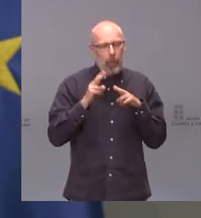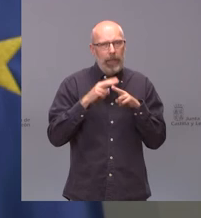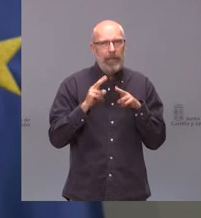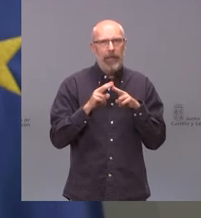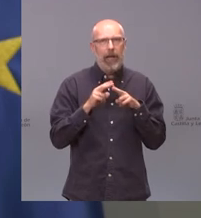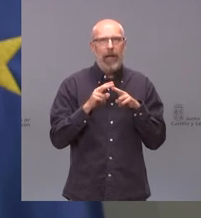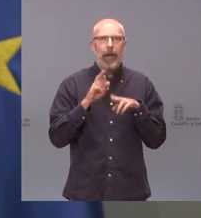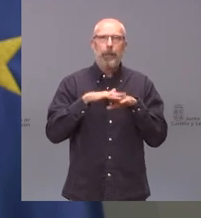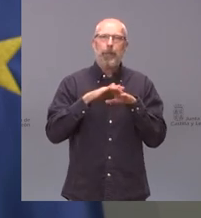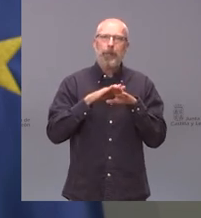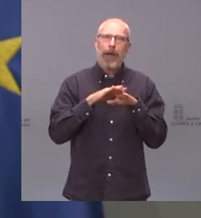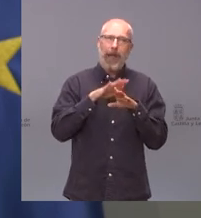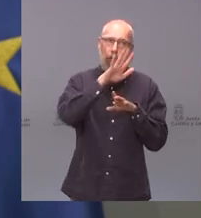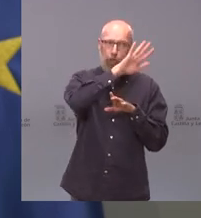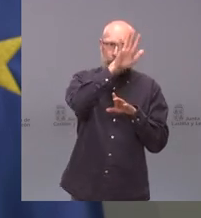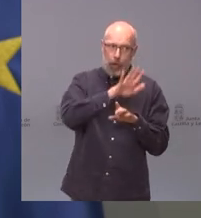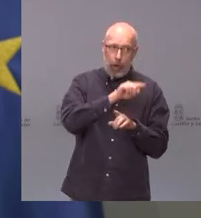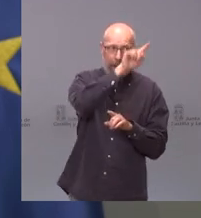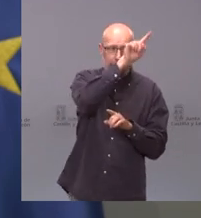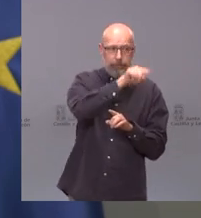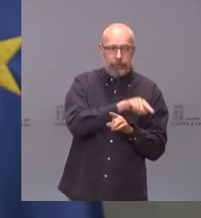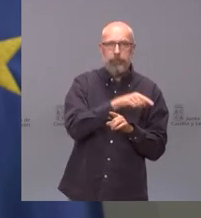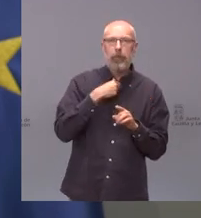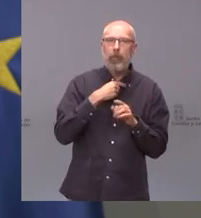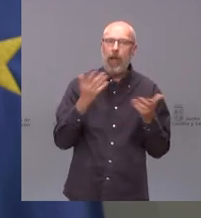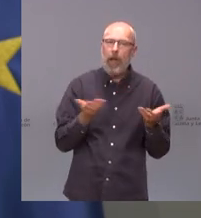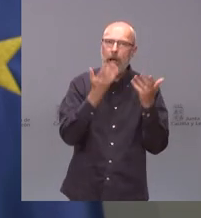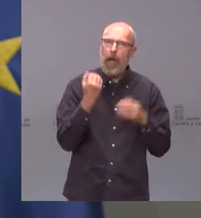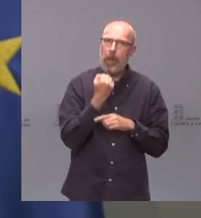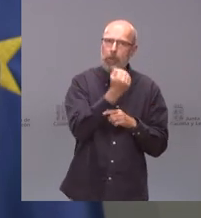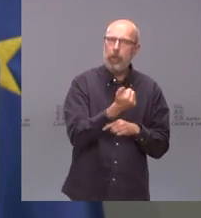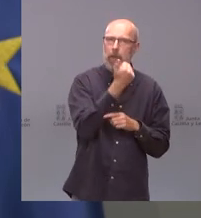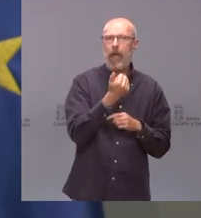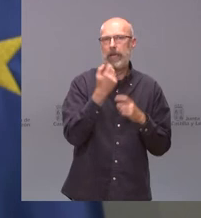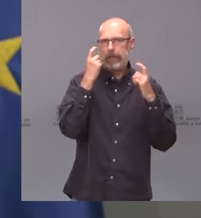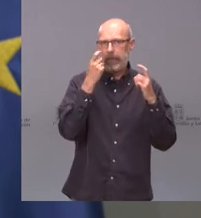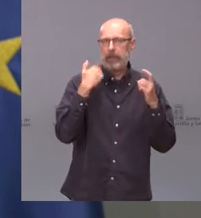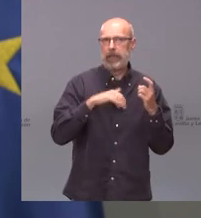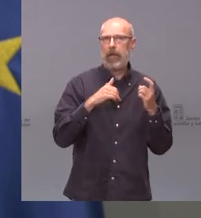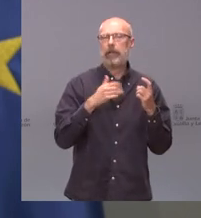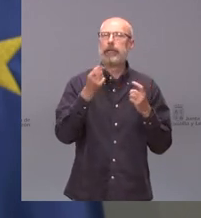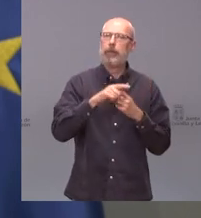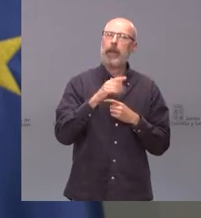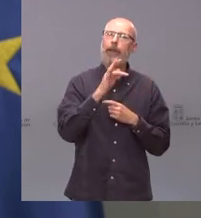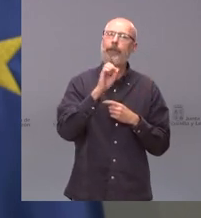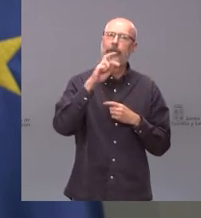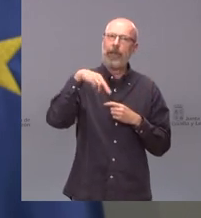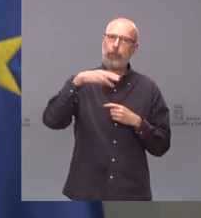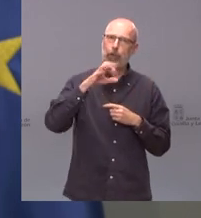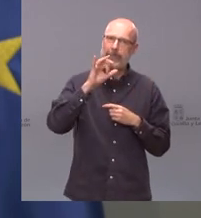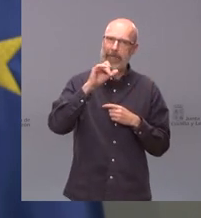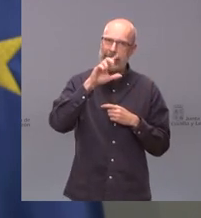fronteriza para favorecer estas situaciones ayer estuvimos también en Fermoselle hablando con el alcalde